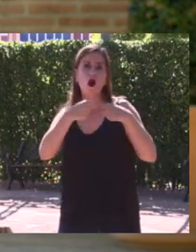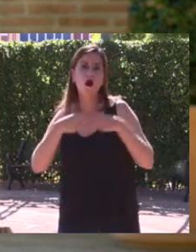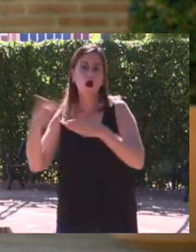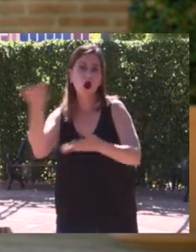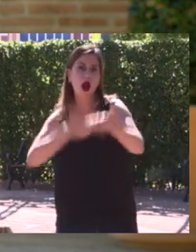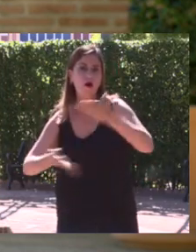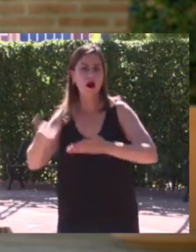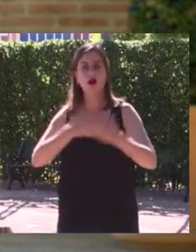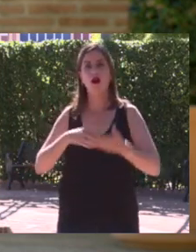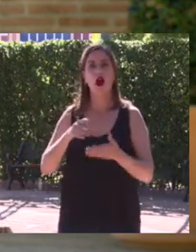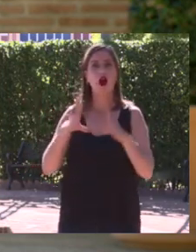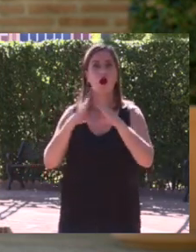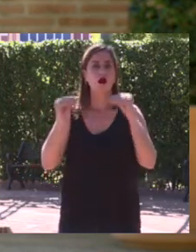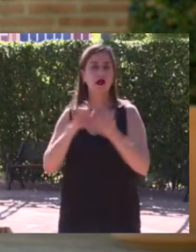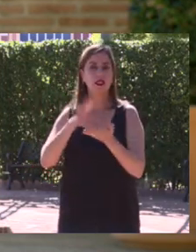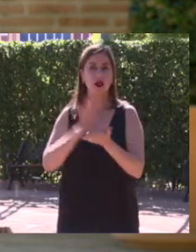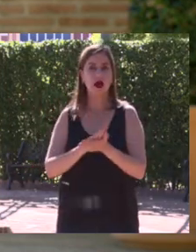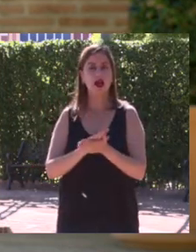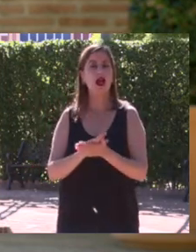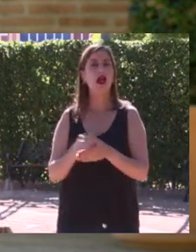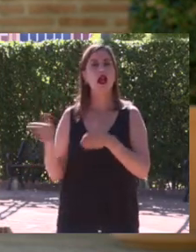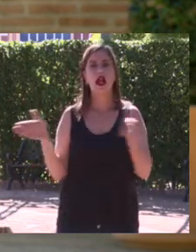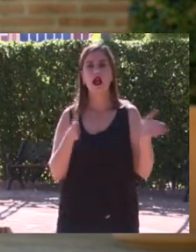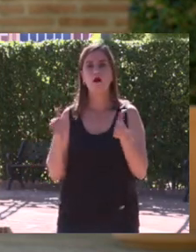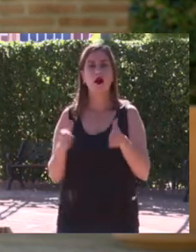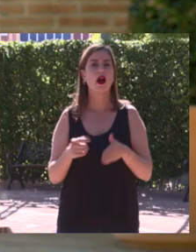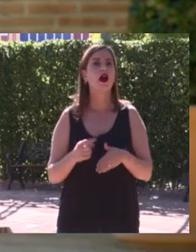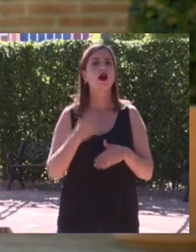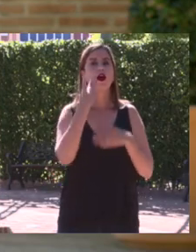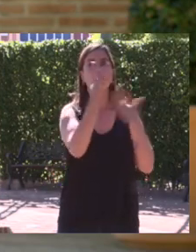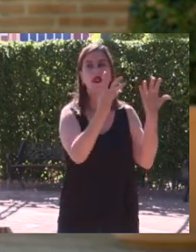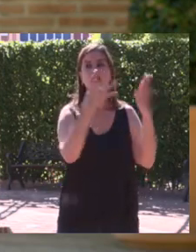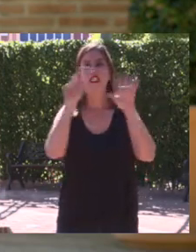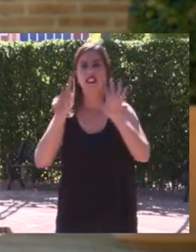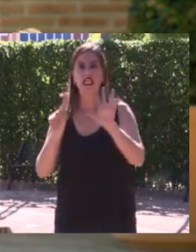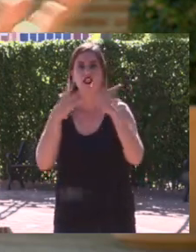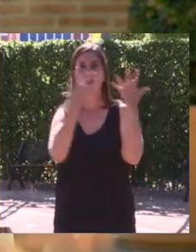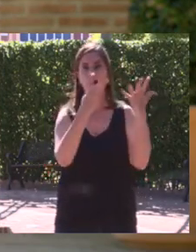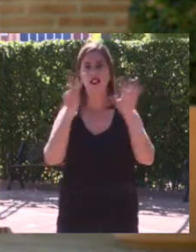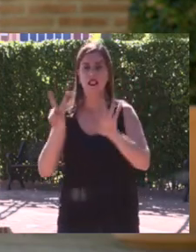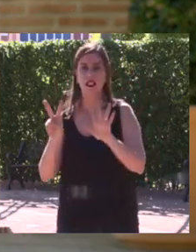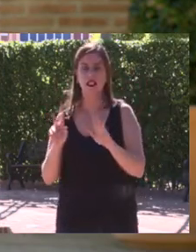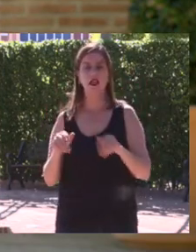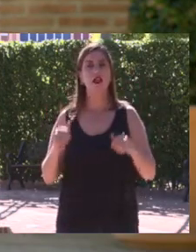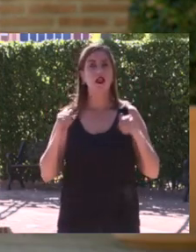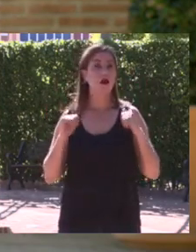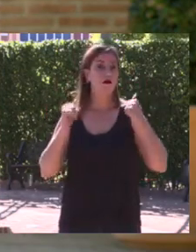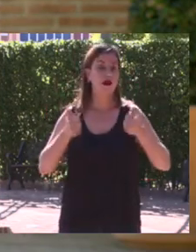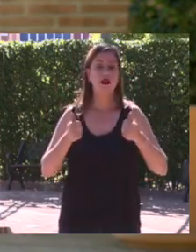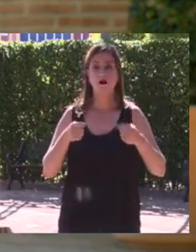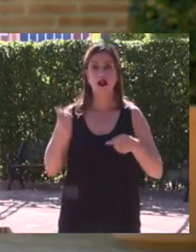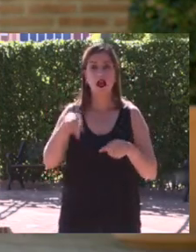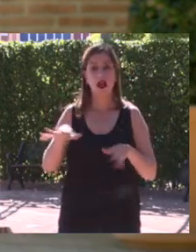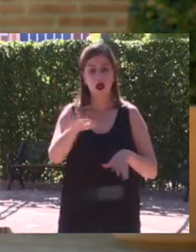Málaga en el curso 1996-97 y desarrolla posteriormente en espacios de comunicación